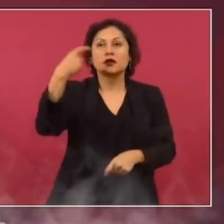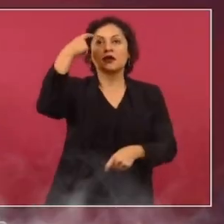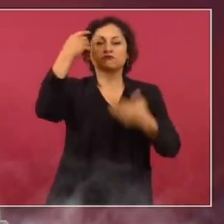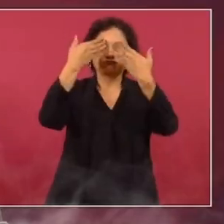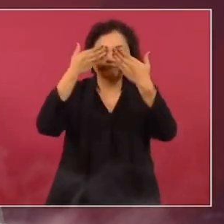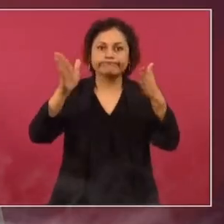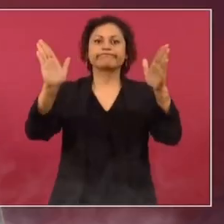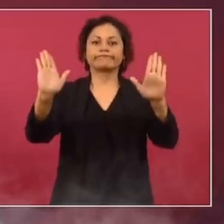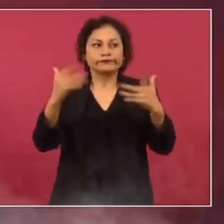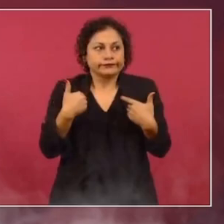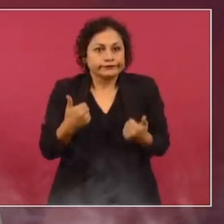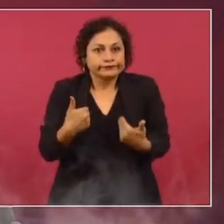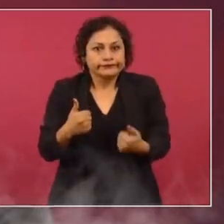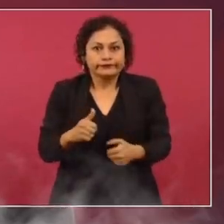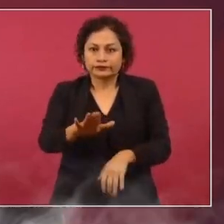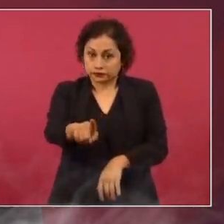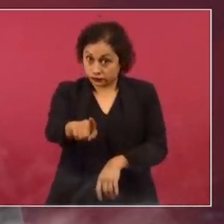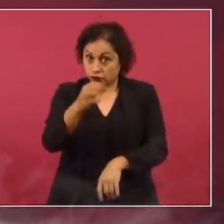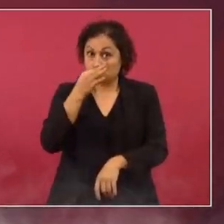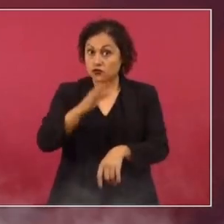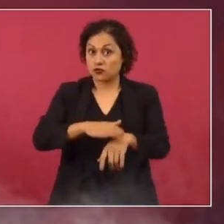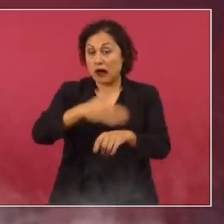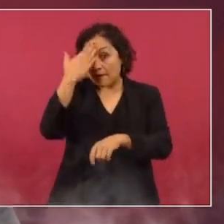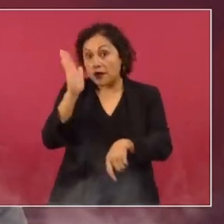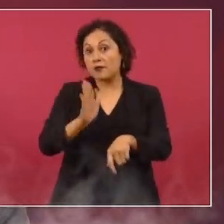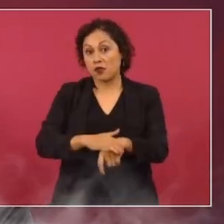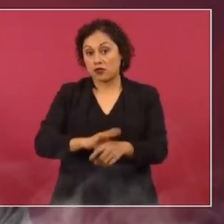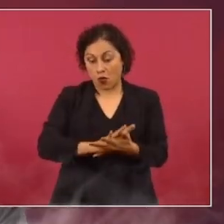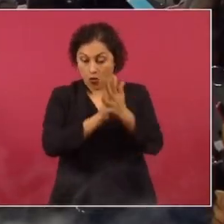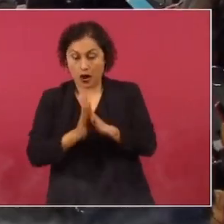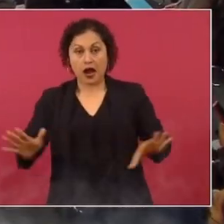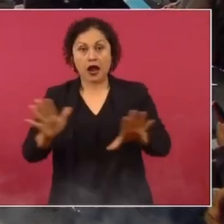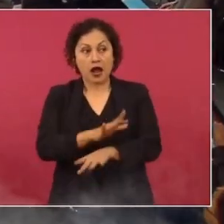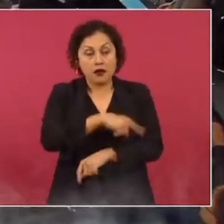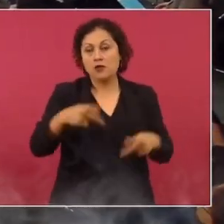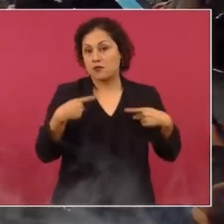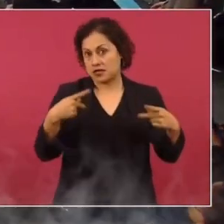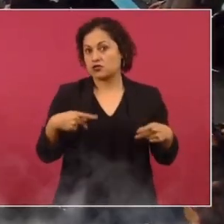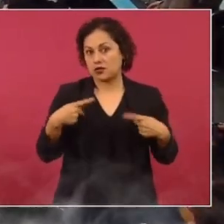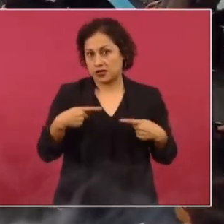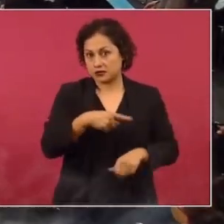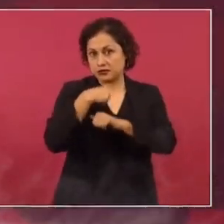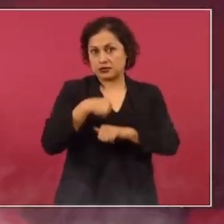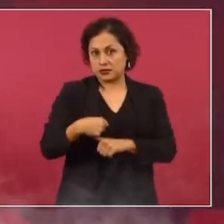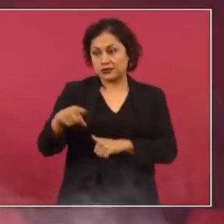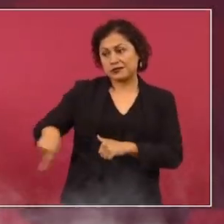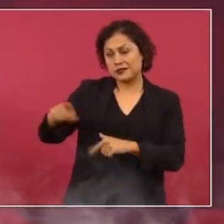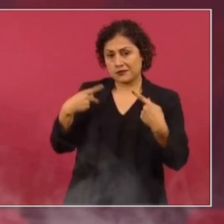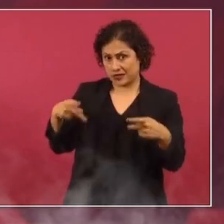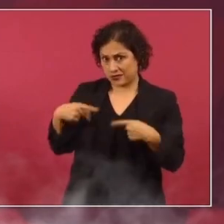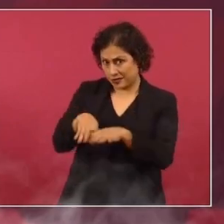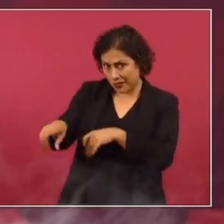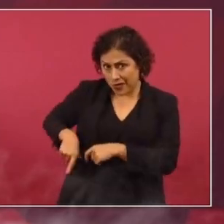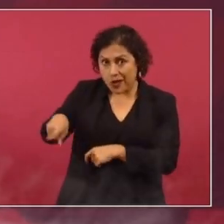conciencia y no te olvides, el motor del cambio es el pueblo. Es precisamente eso. Eso, no estos burócratas.